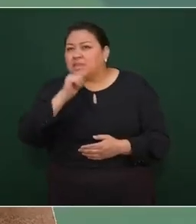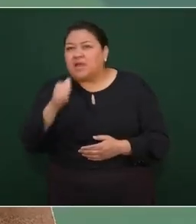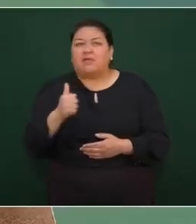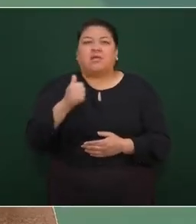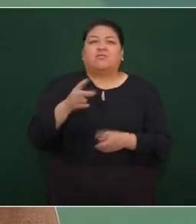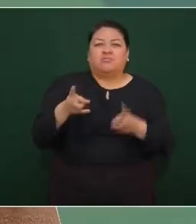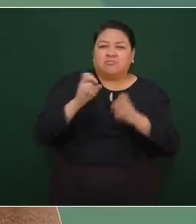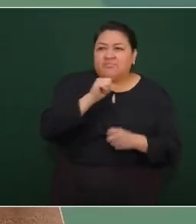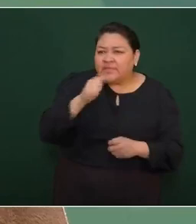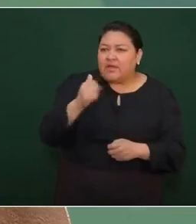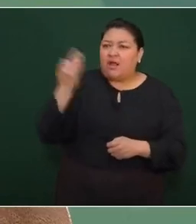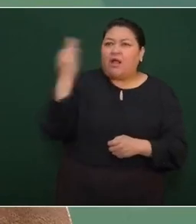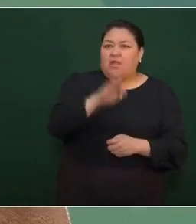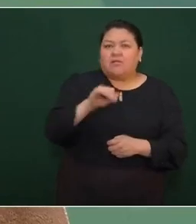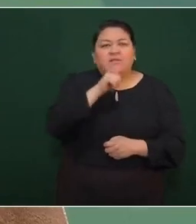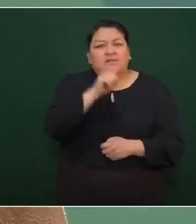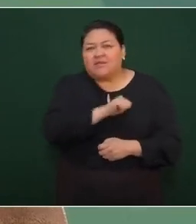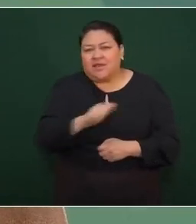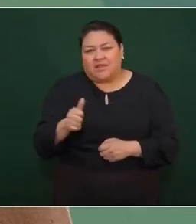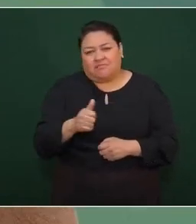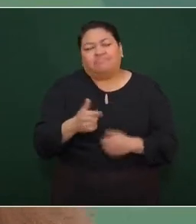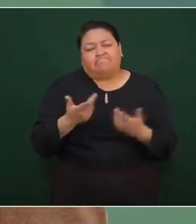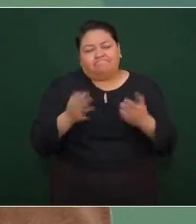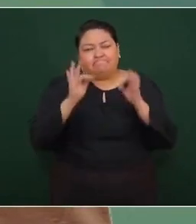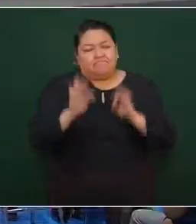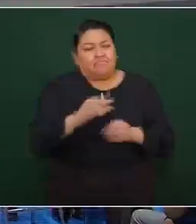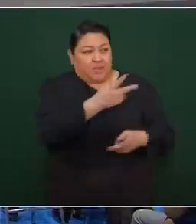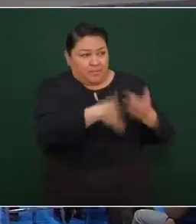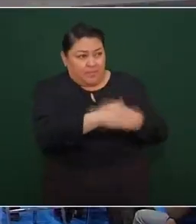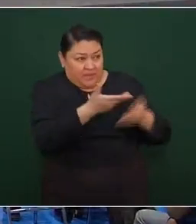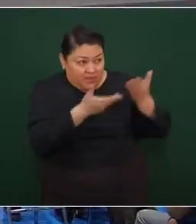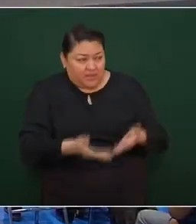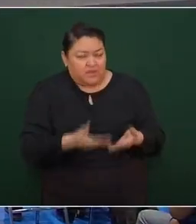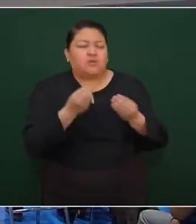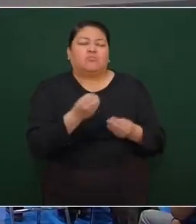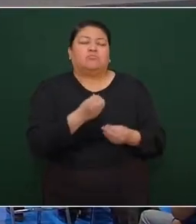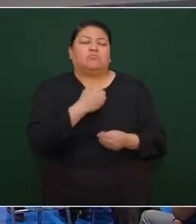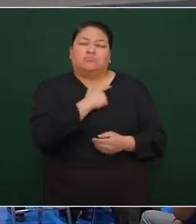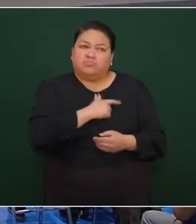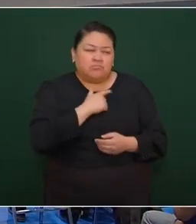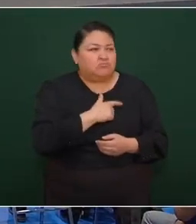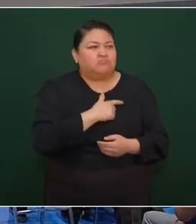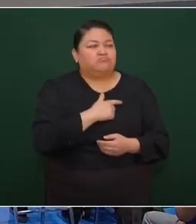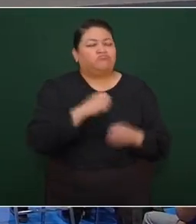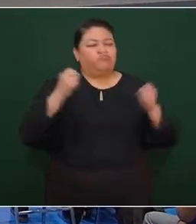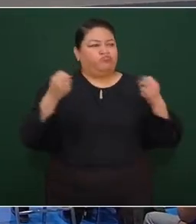traicionar al pueblo. Muchas gracias y nuevamente es un honor tenerlo en pueblo. Muchas gracias.